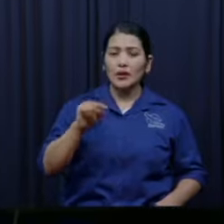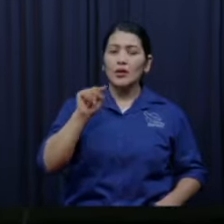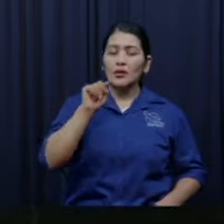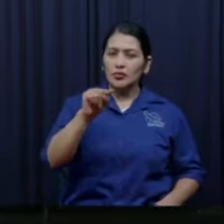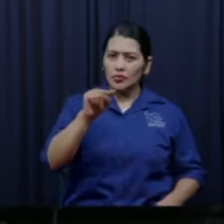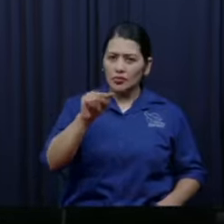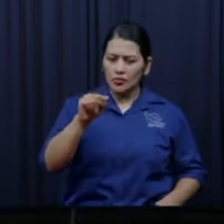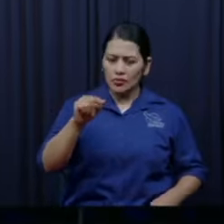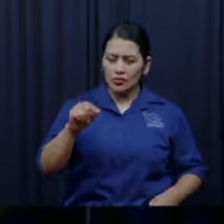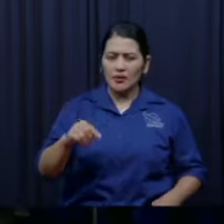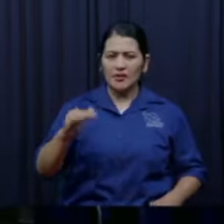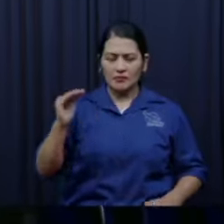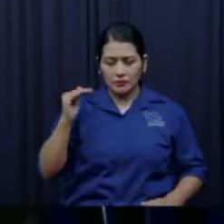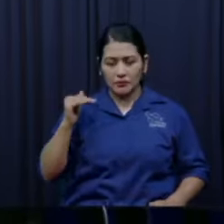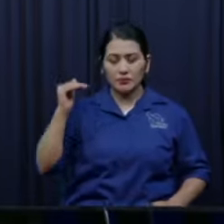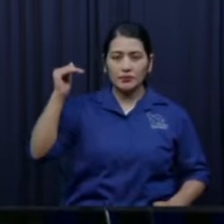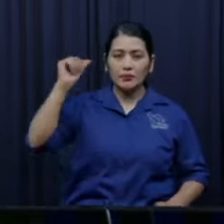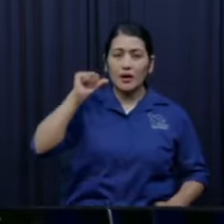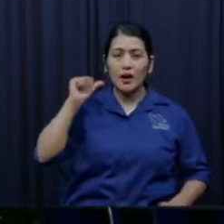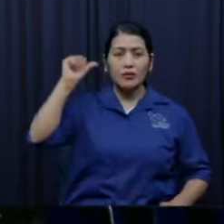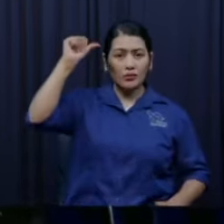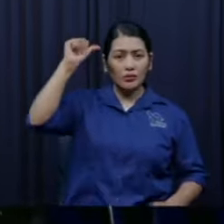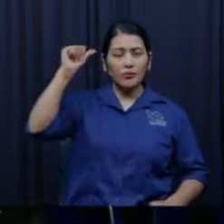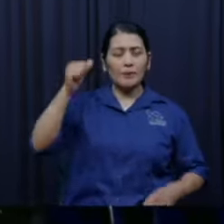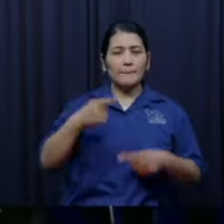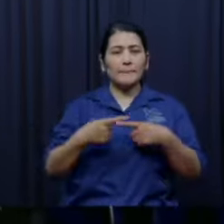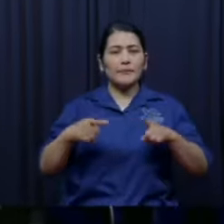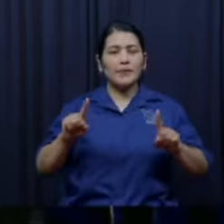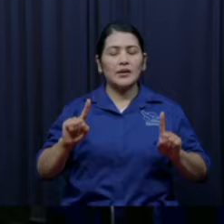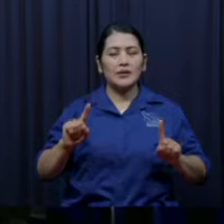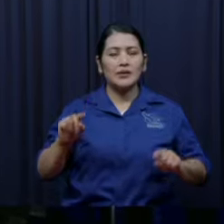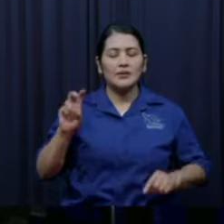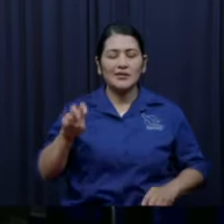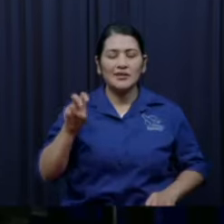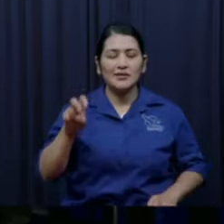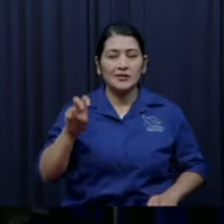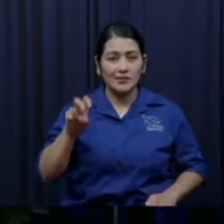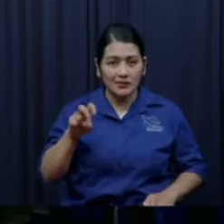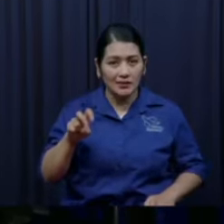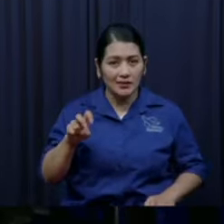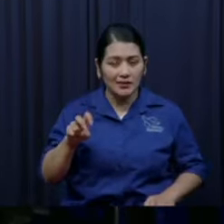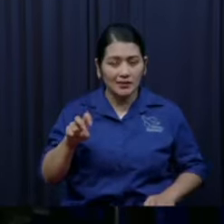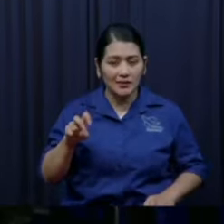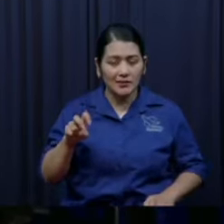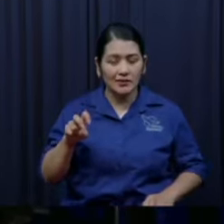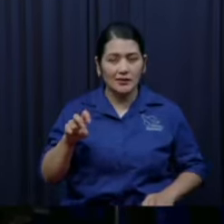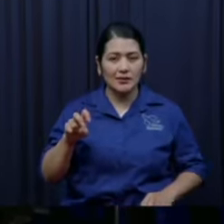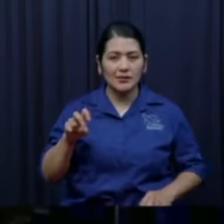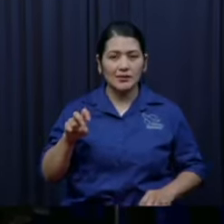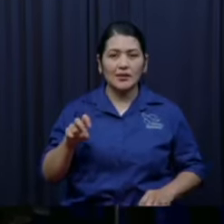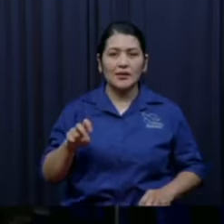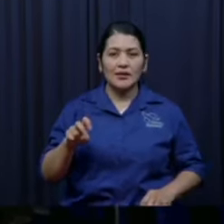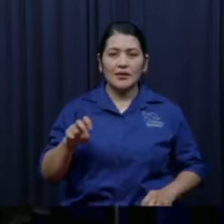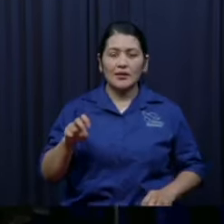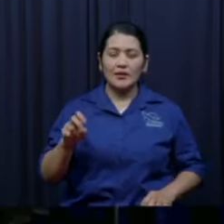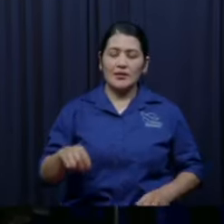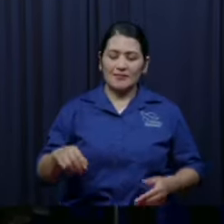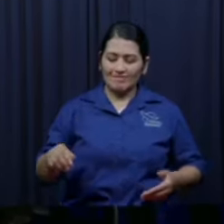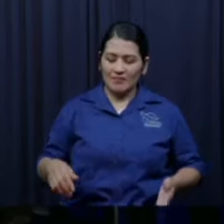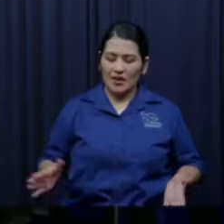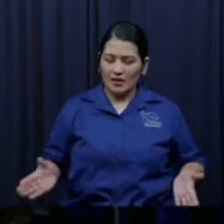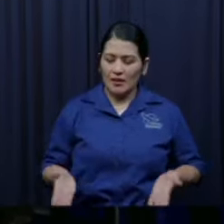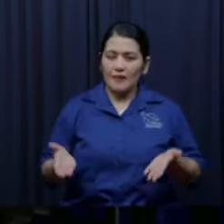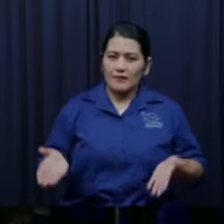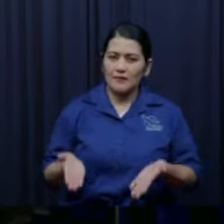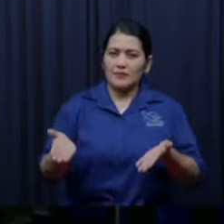tengas 25, 30 y te hayas leído 10 veces la Biblia y te la sepas de memoria y puedas recitar el Salmo 119 sin respirar dos veces